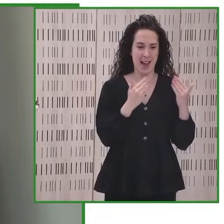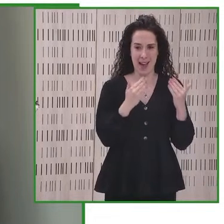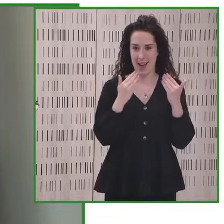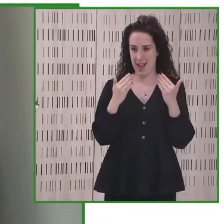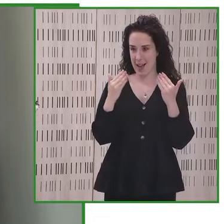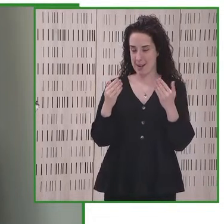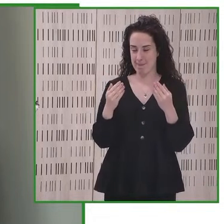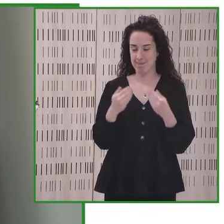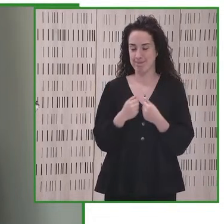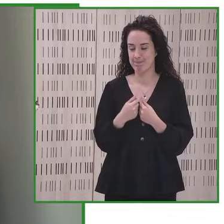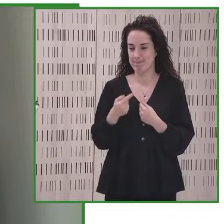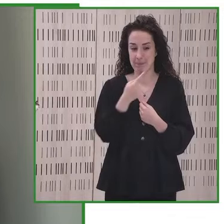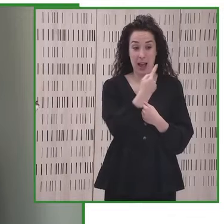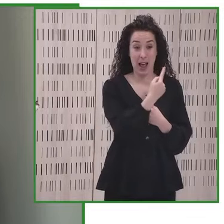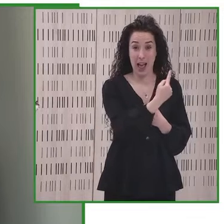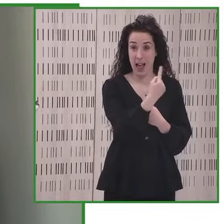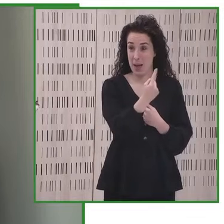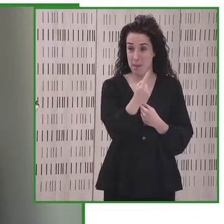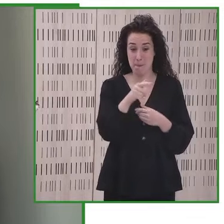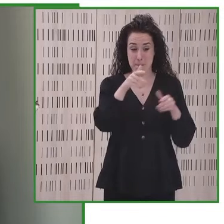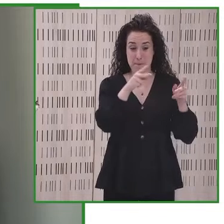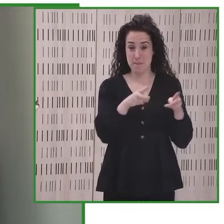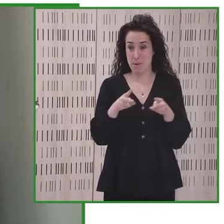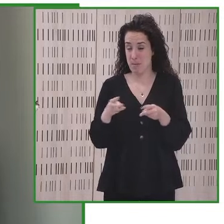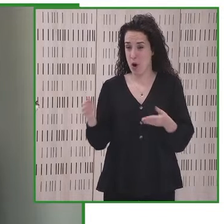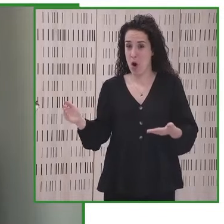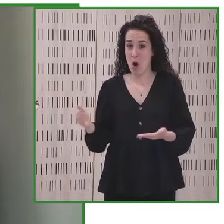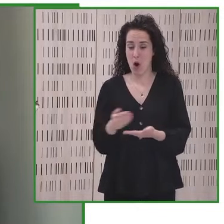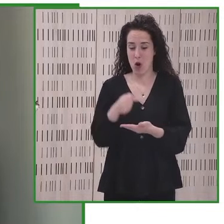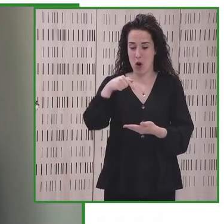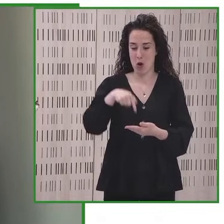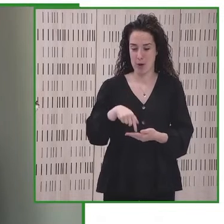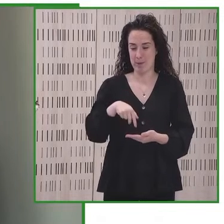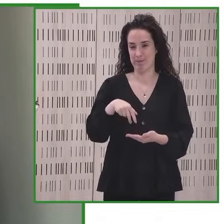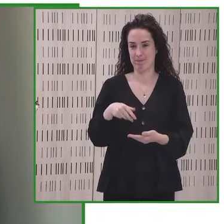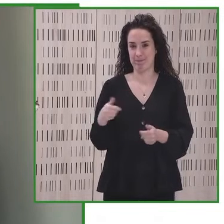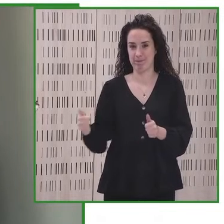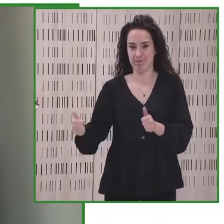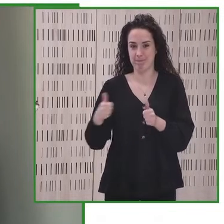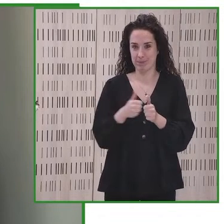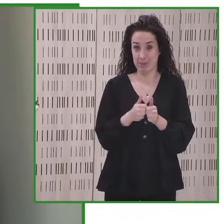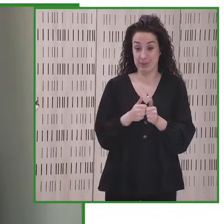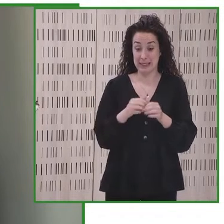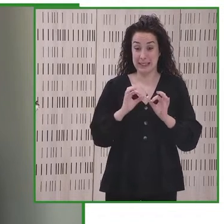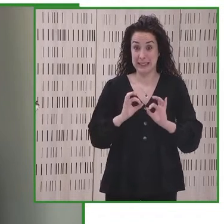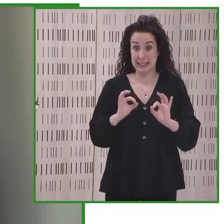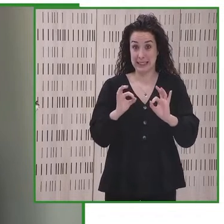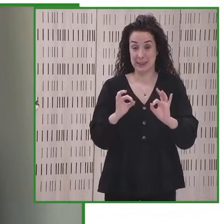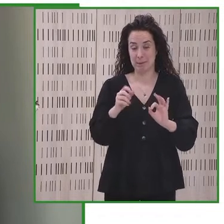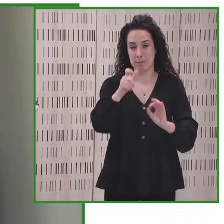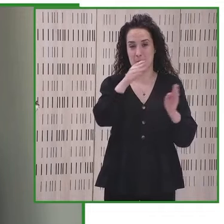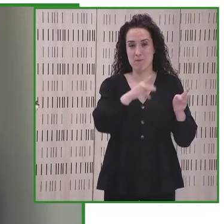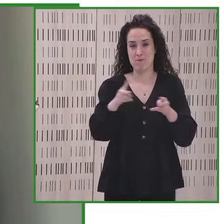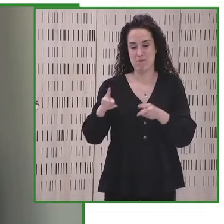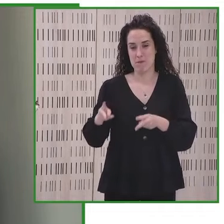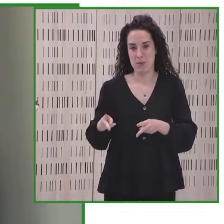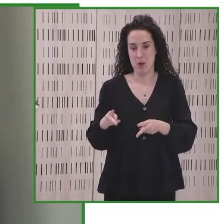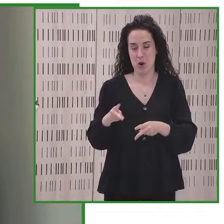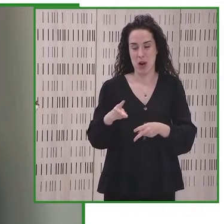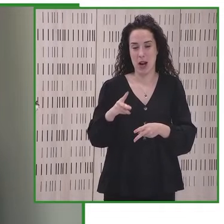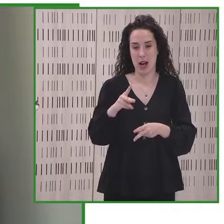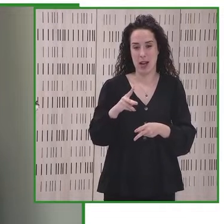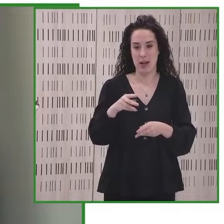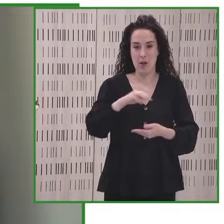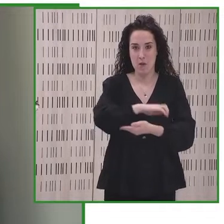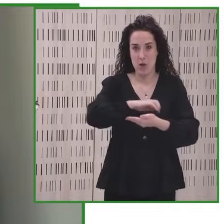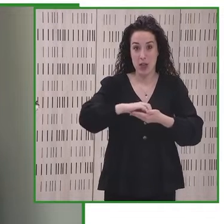aquellos que están hoy acompañándonos en particular a los colaboradores de Fundación ESO que impulsa año a año